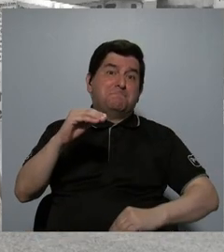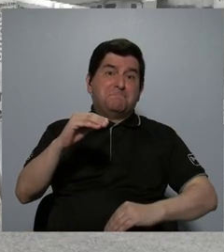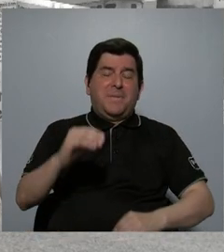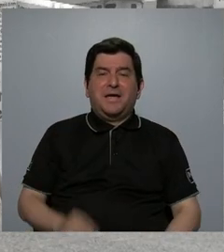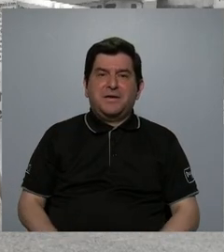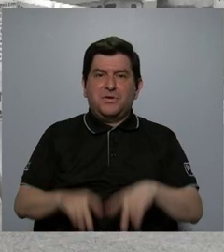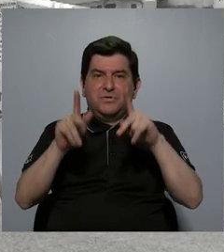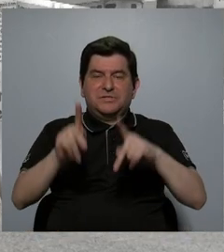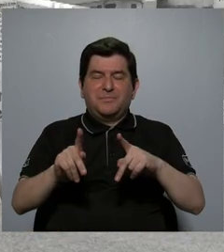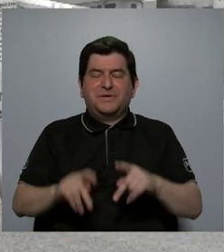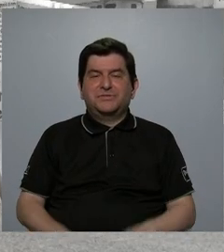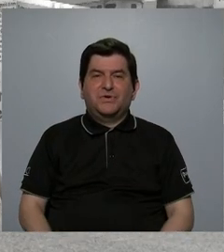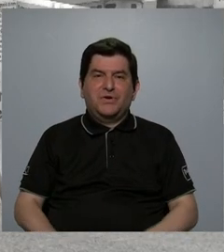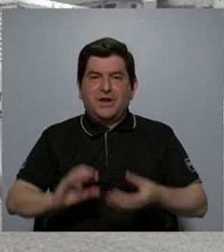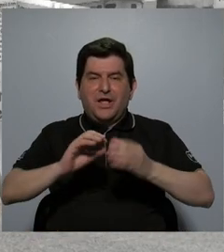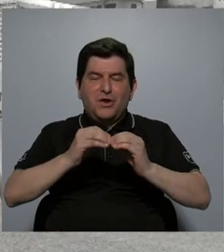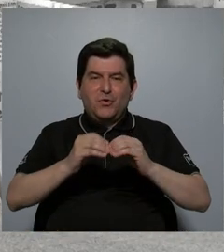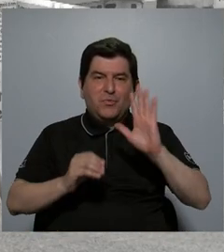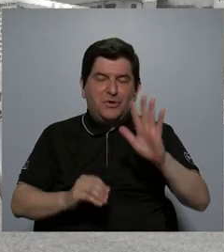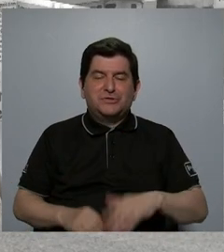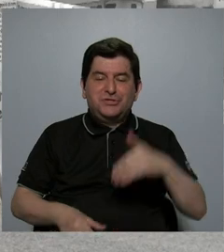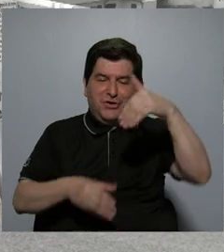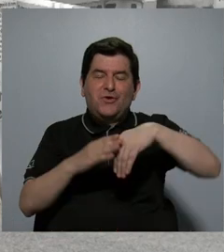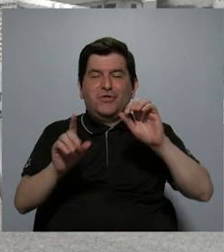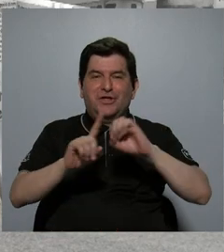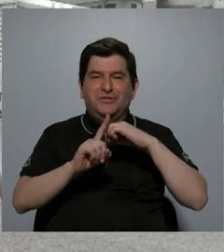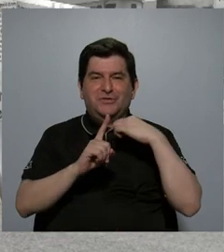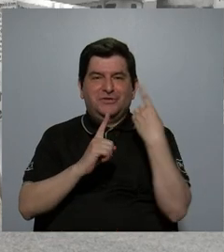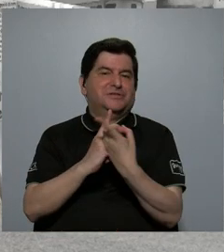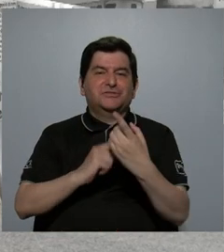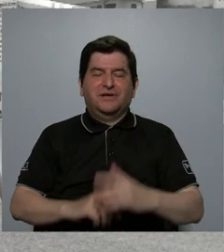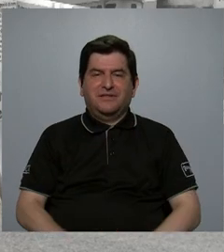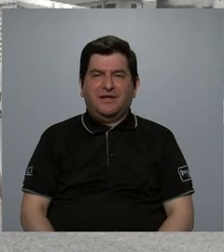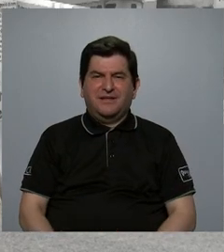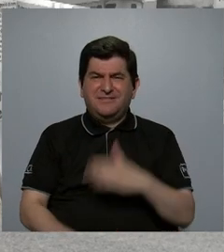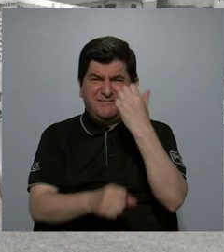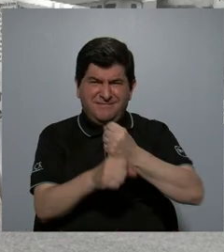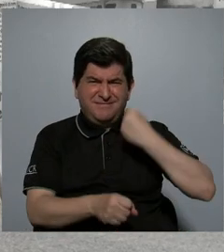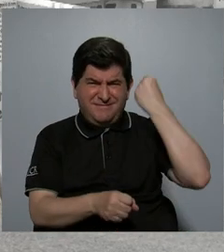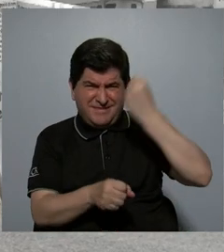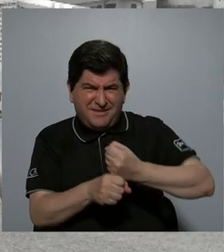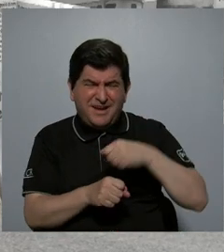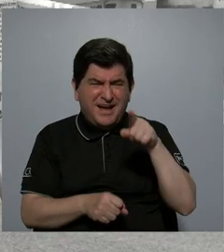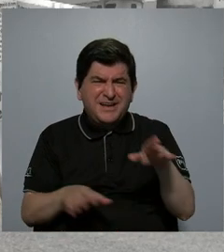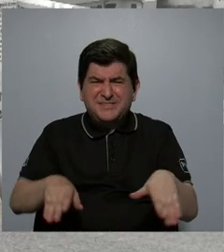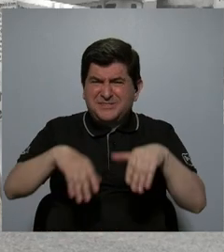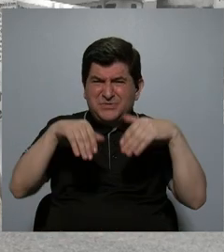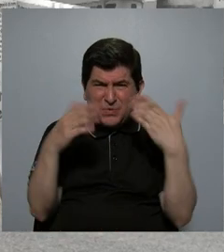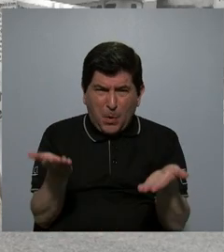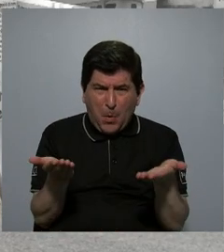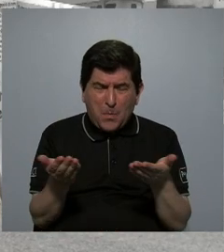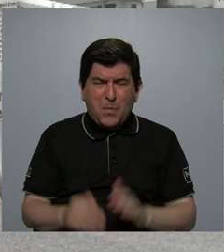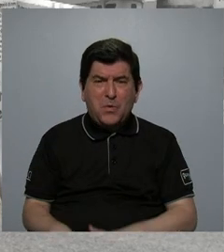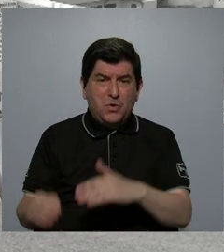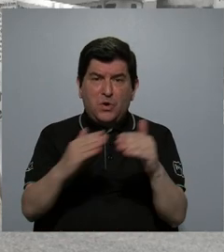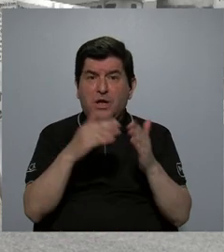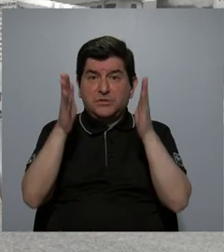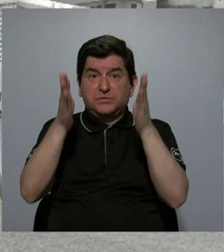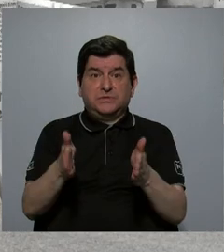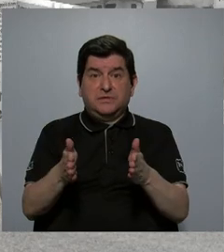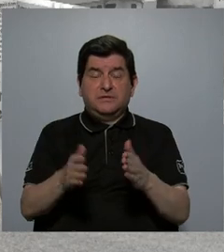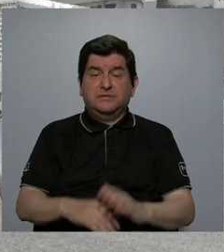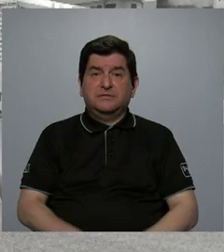ciudadano número cinco de esa sociedad. ¿Cómo trabajar eso entre ciudadanos? Porque,